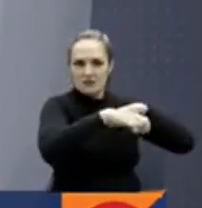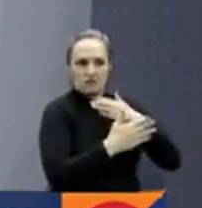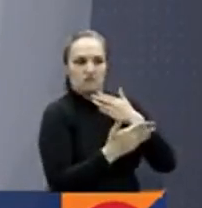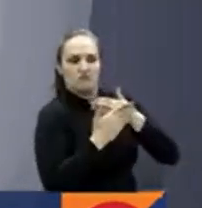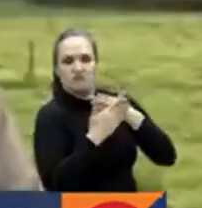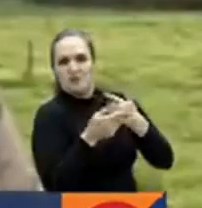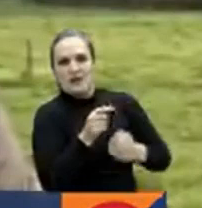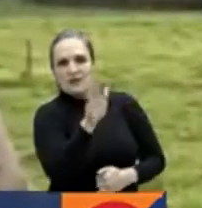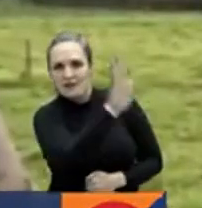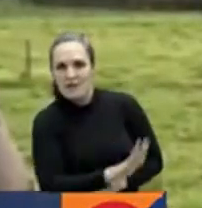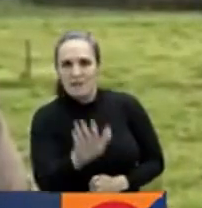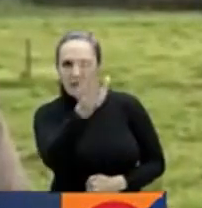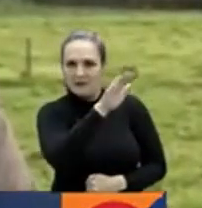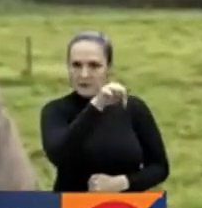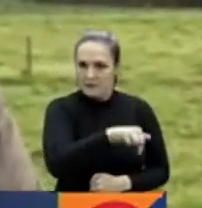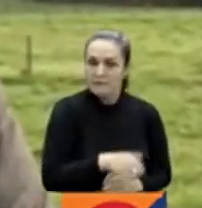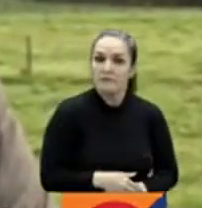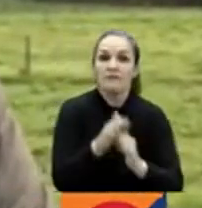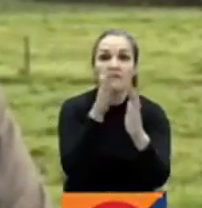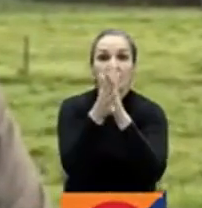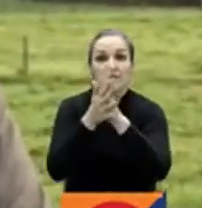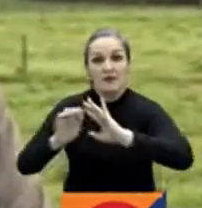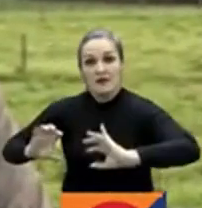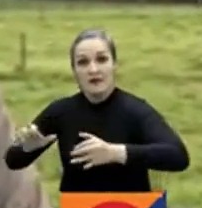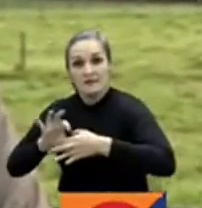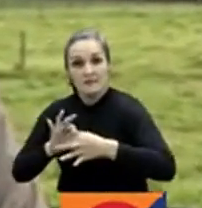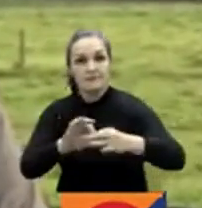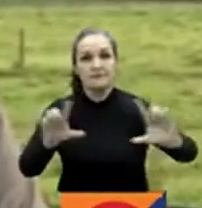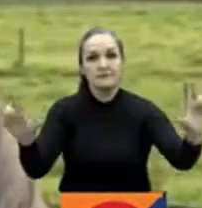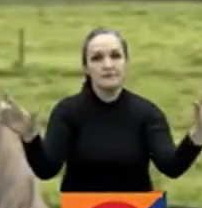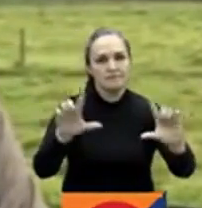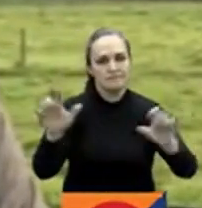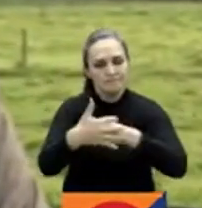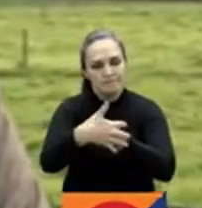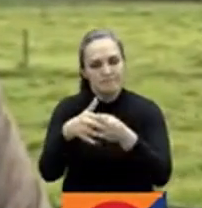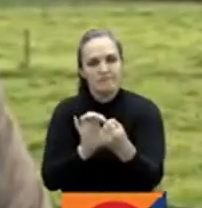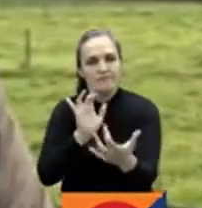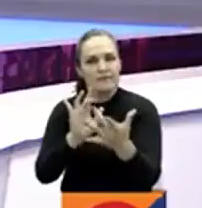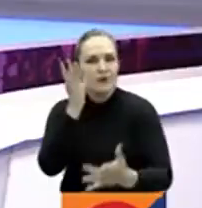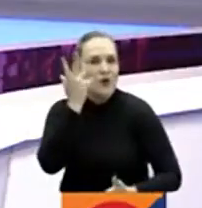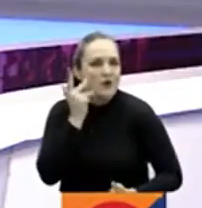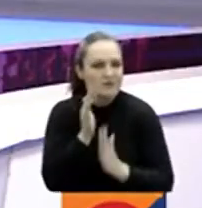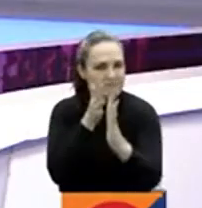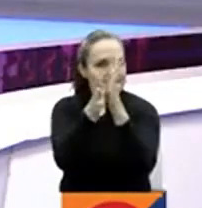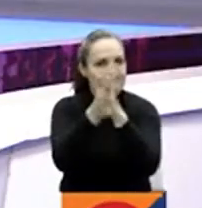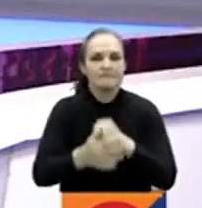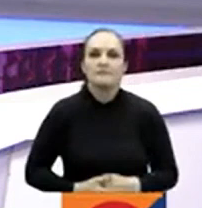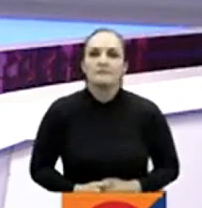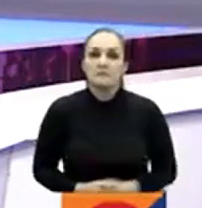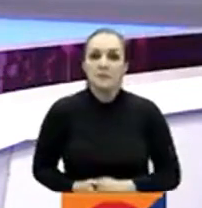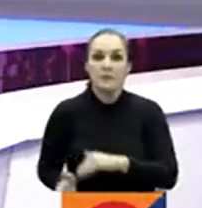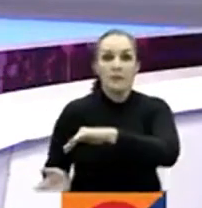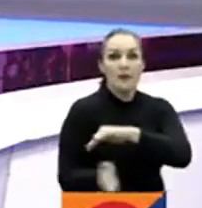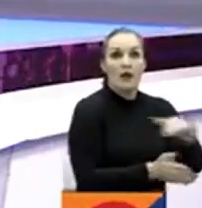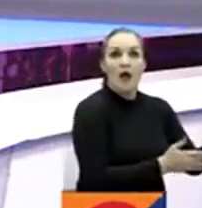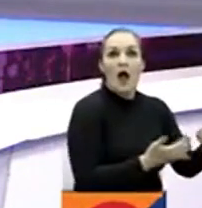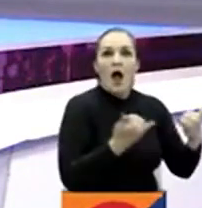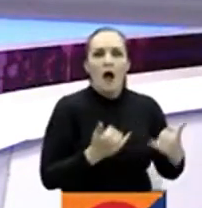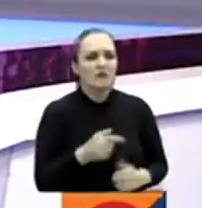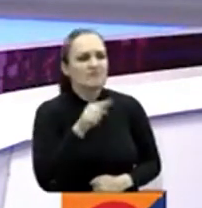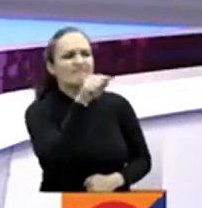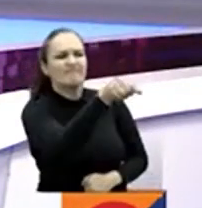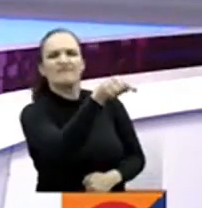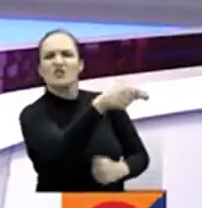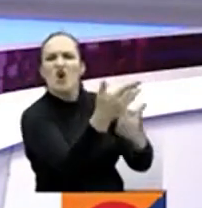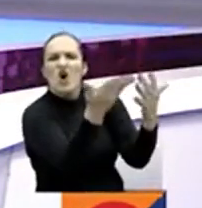departamento. Radio Nacional de Colombia y RTVC Conectados 24-7. Y por vía marítima fueron enviadas 90